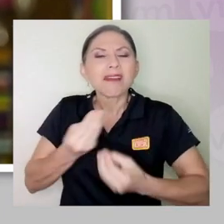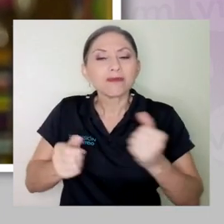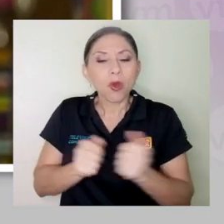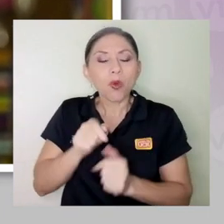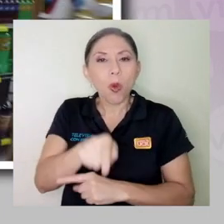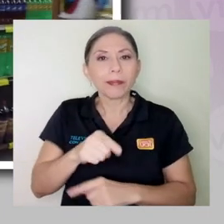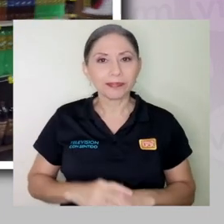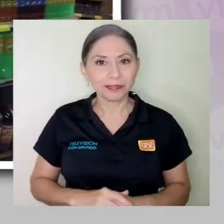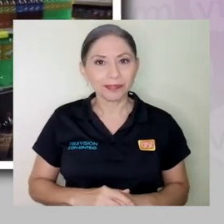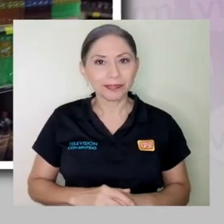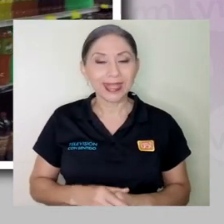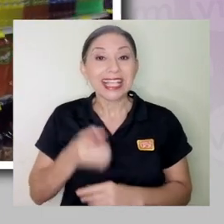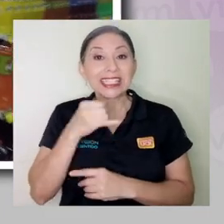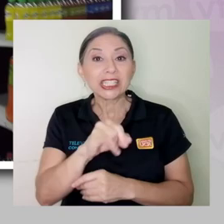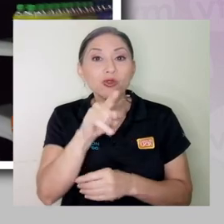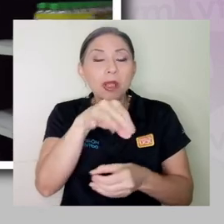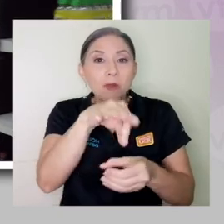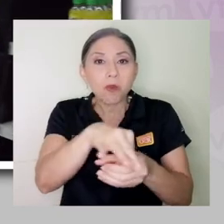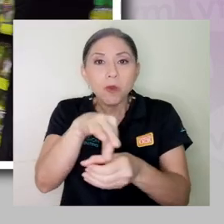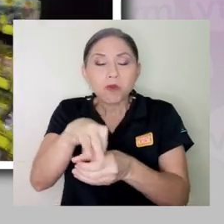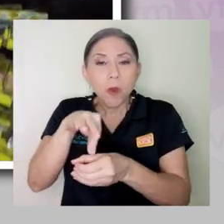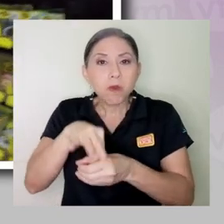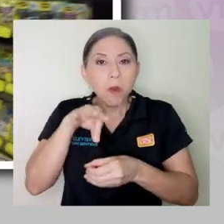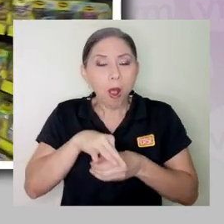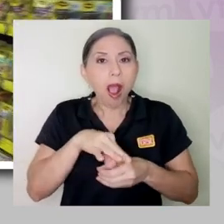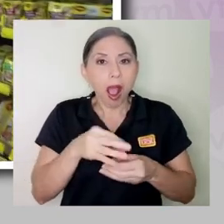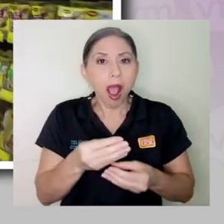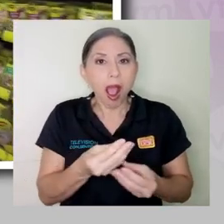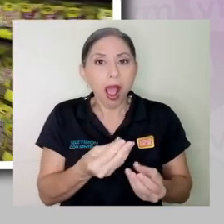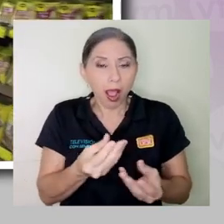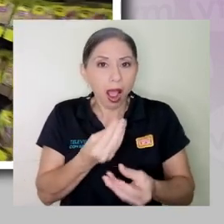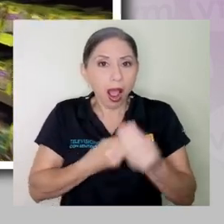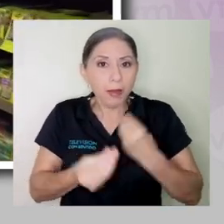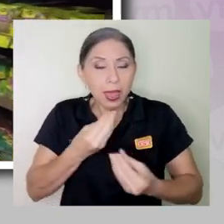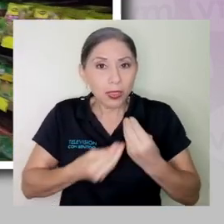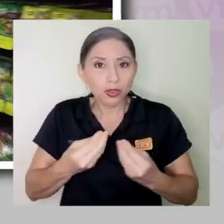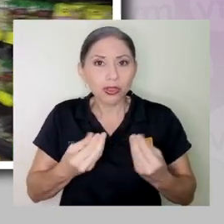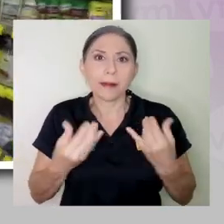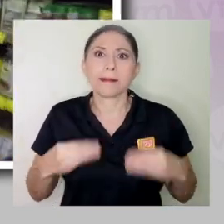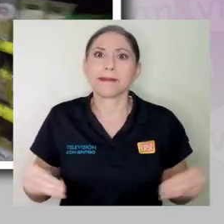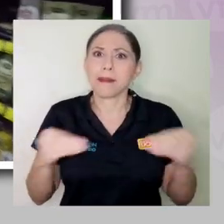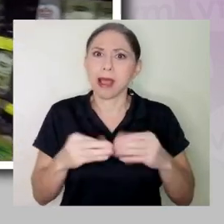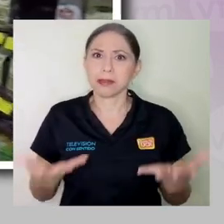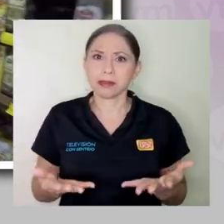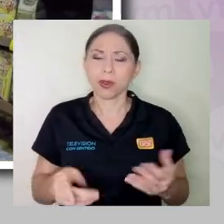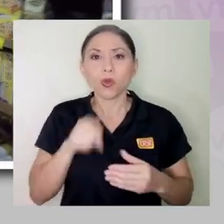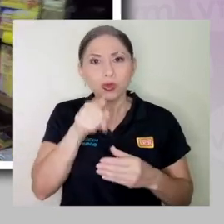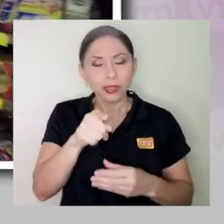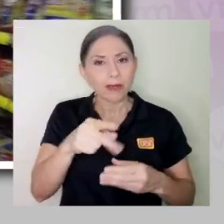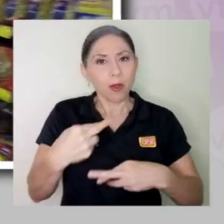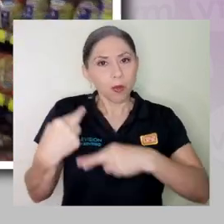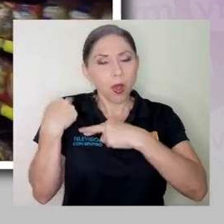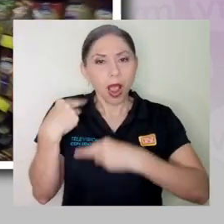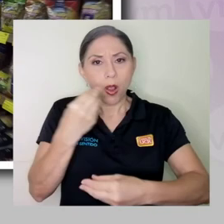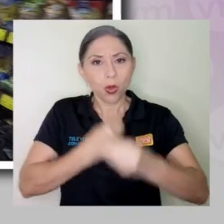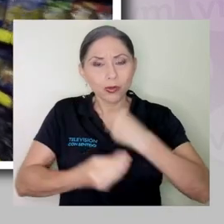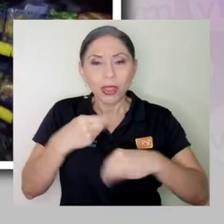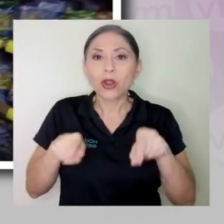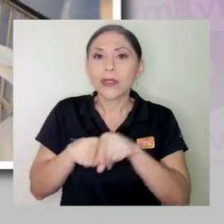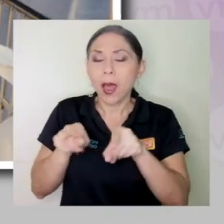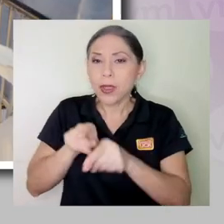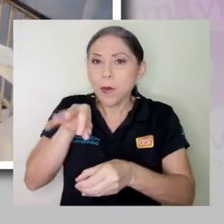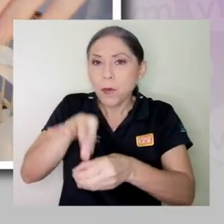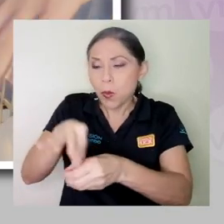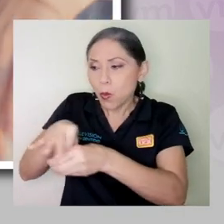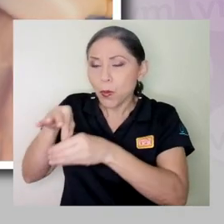alimentos. Si es productor de alimentos, todavía más, ¿verdad? Porque además de su responsabilidad como consumidor, tiene responsabilidad en la